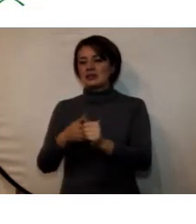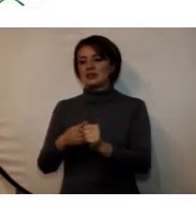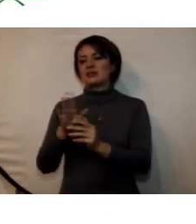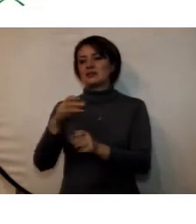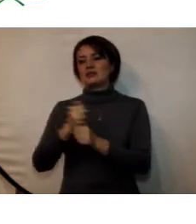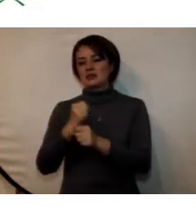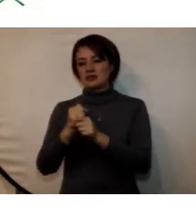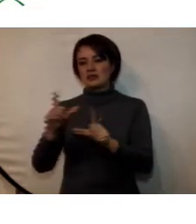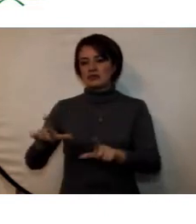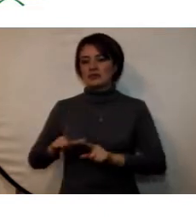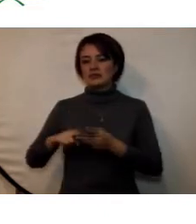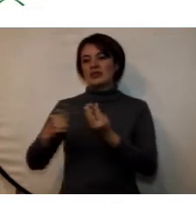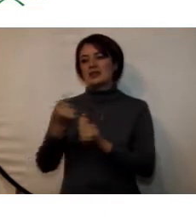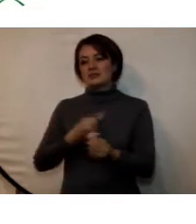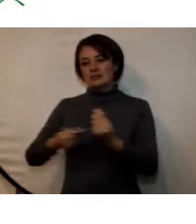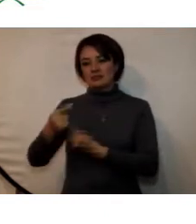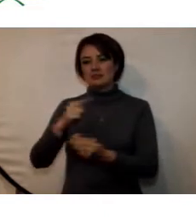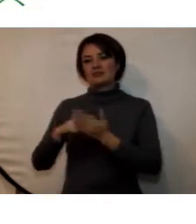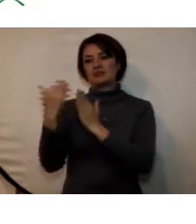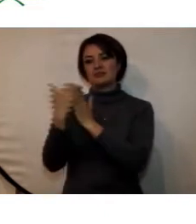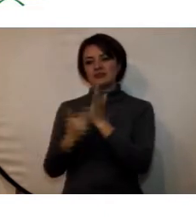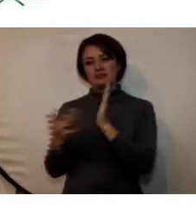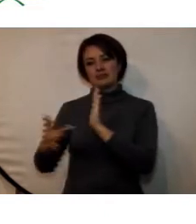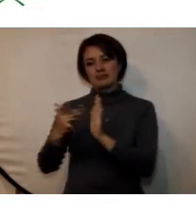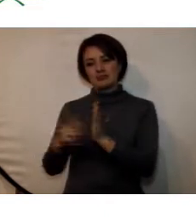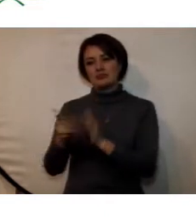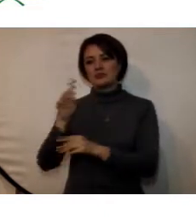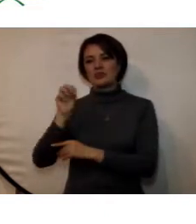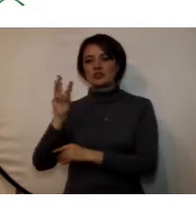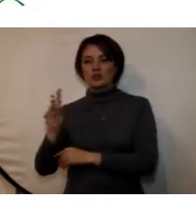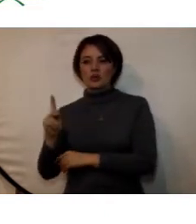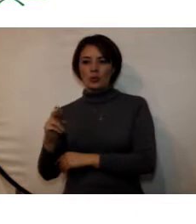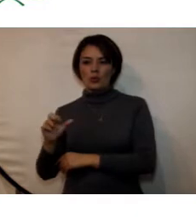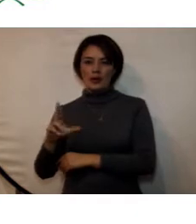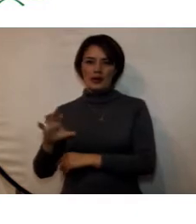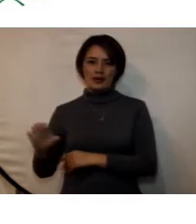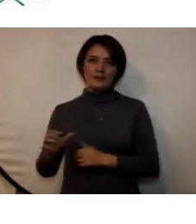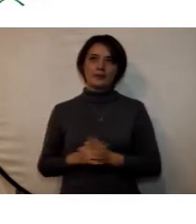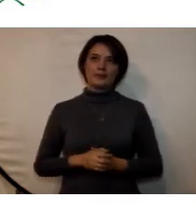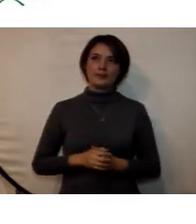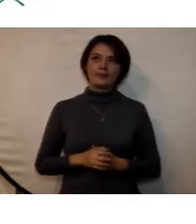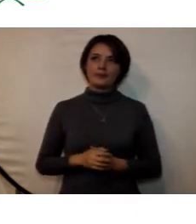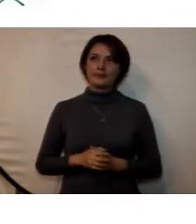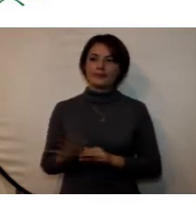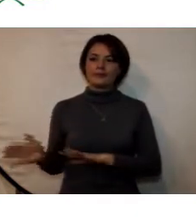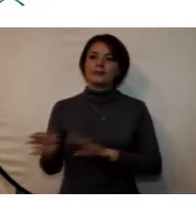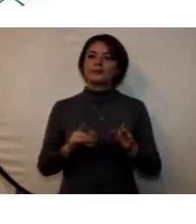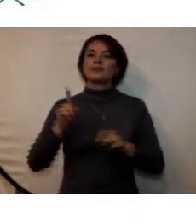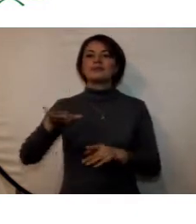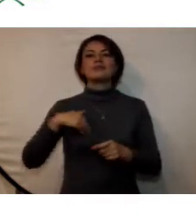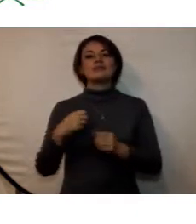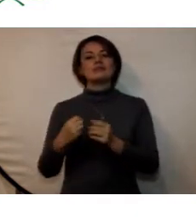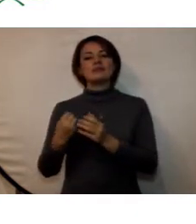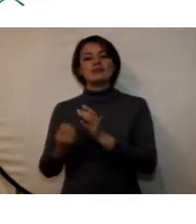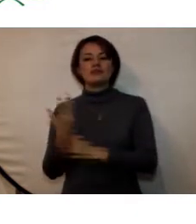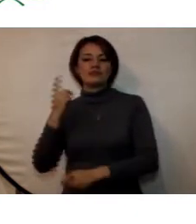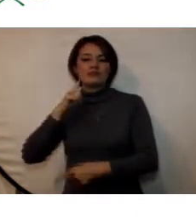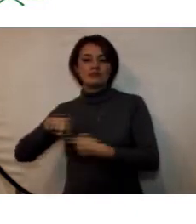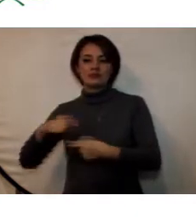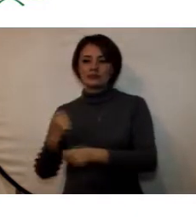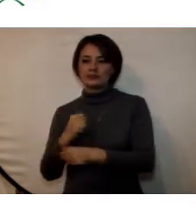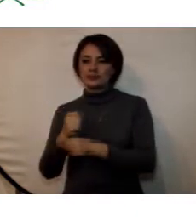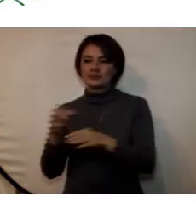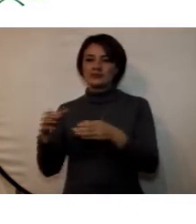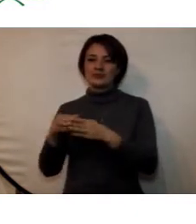ponencias diseños dispositivos planes de negocio y software como producto del trabajo realizado por los investigadores